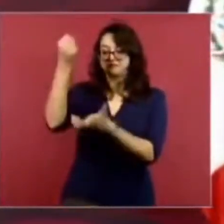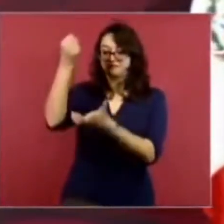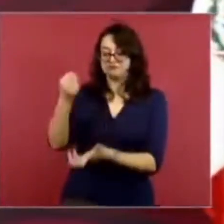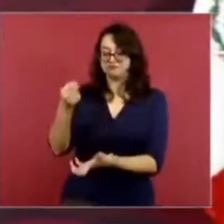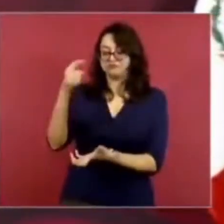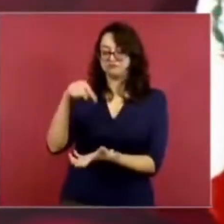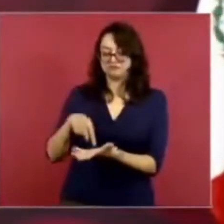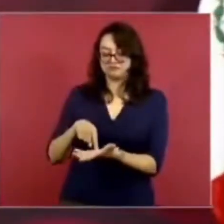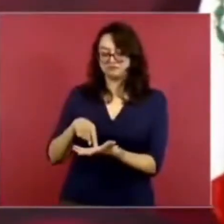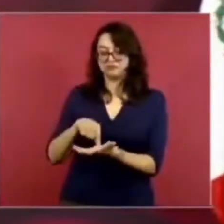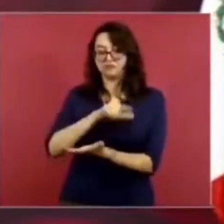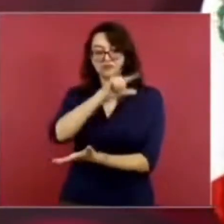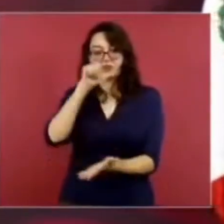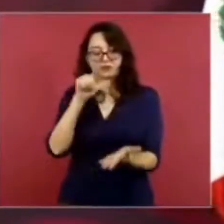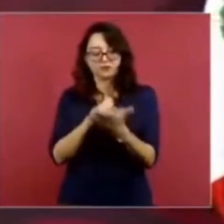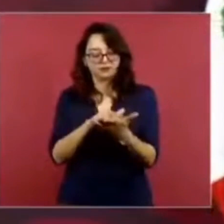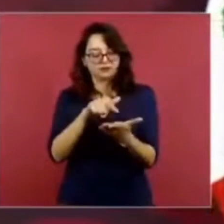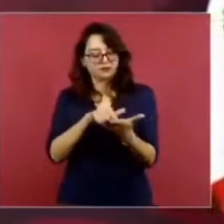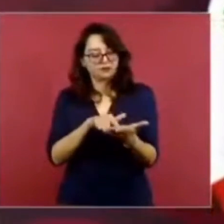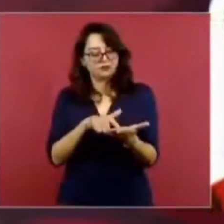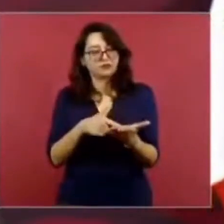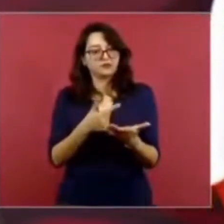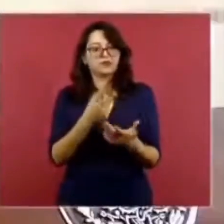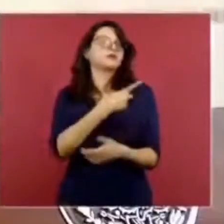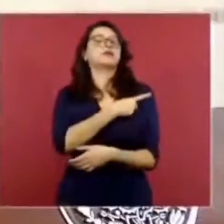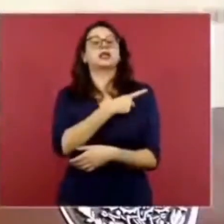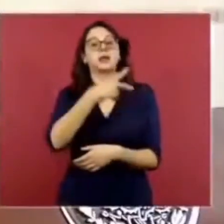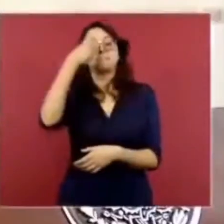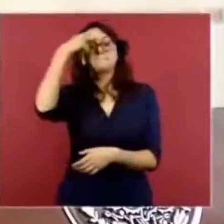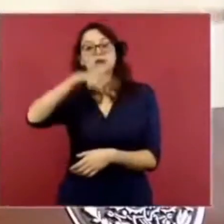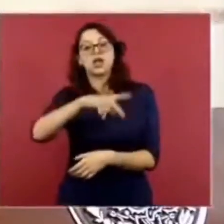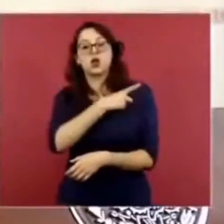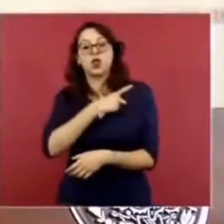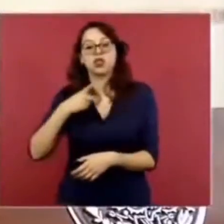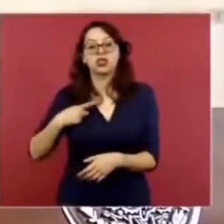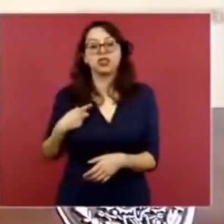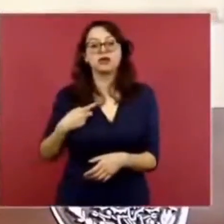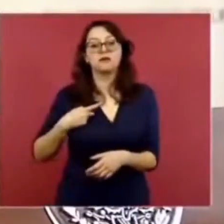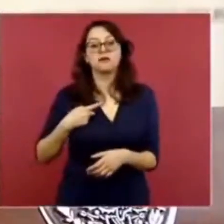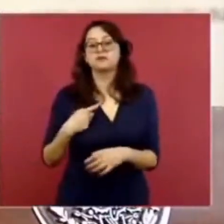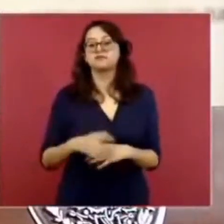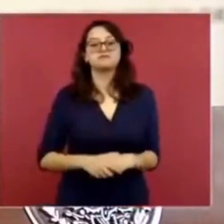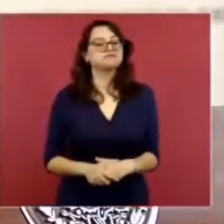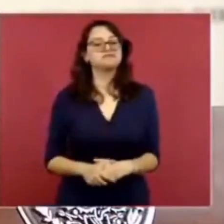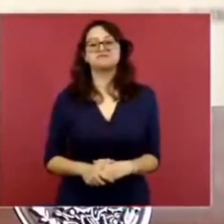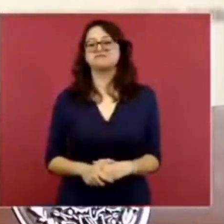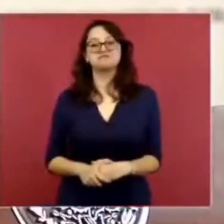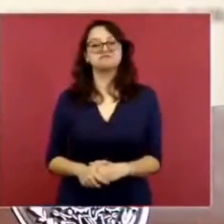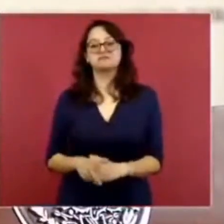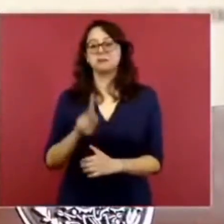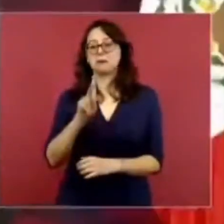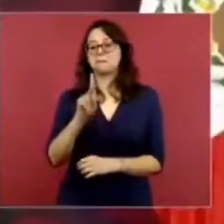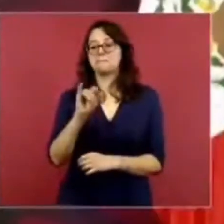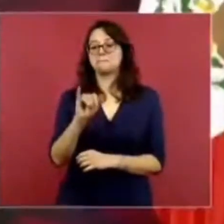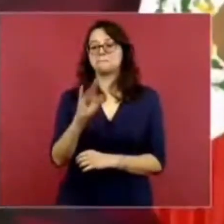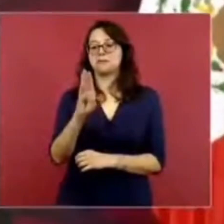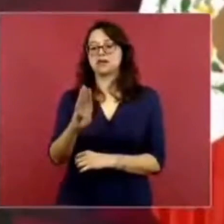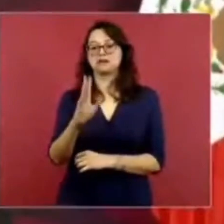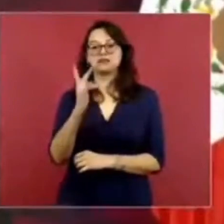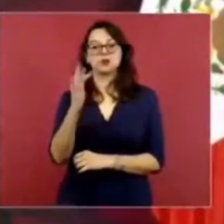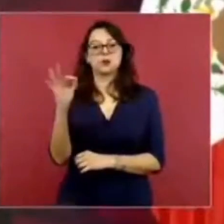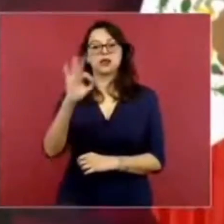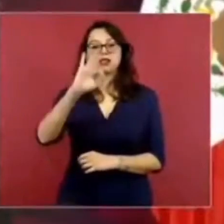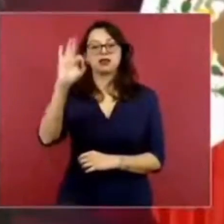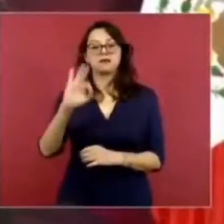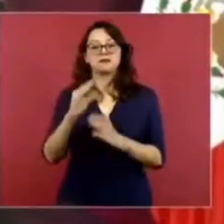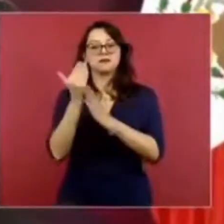México se quede por abajo de la mitad del Producto Interno Bruto y se